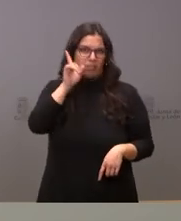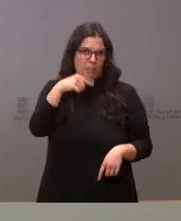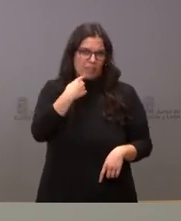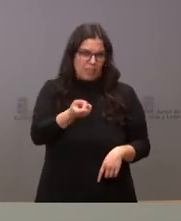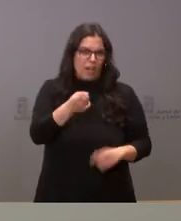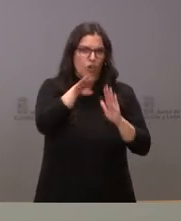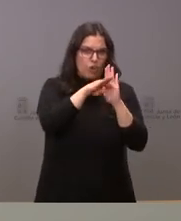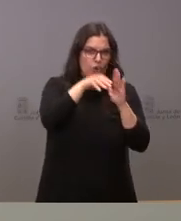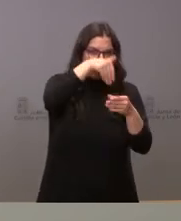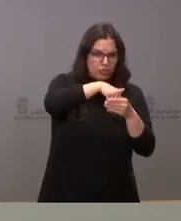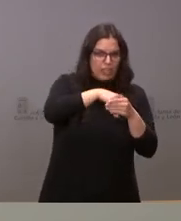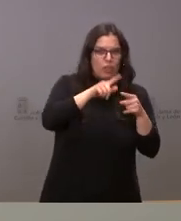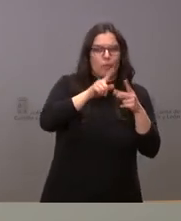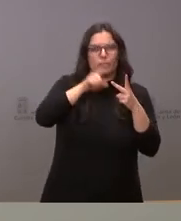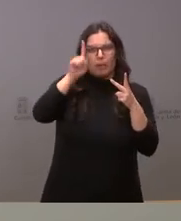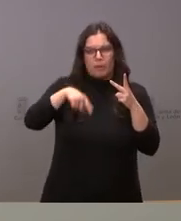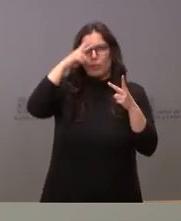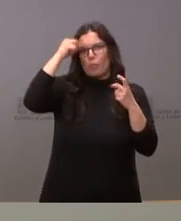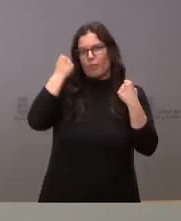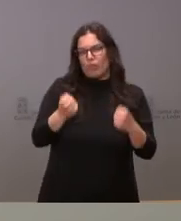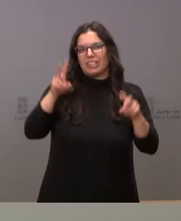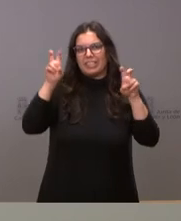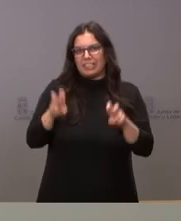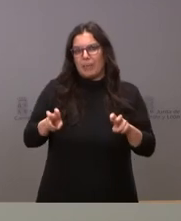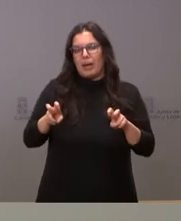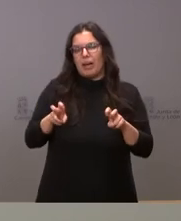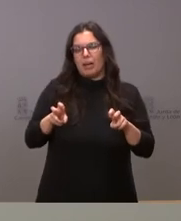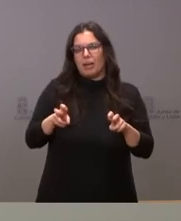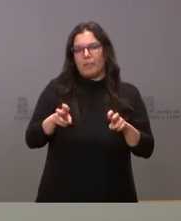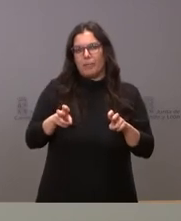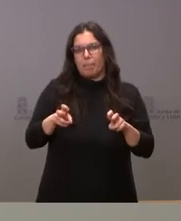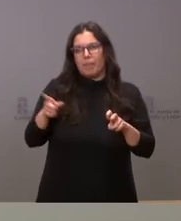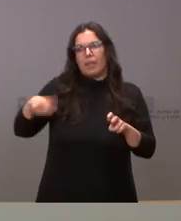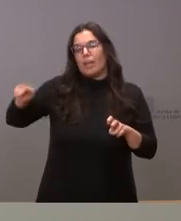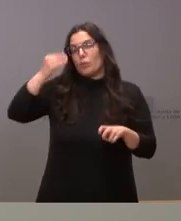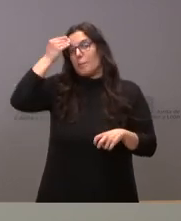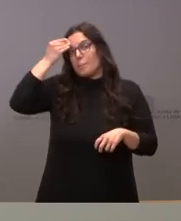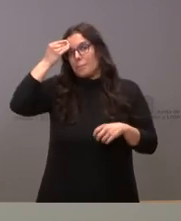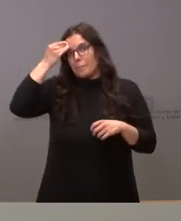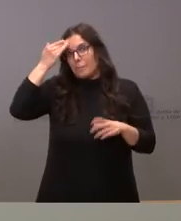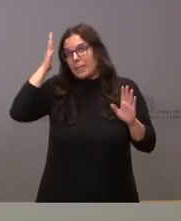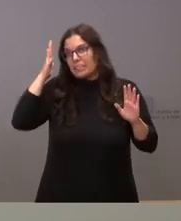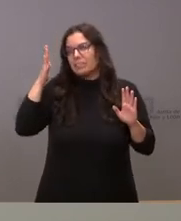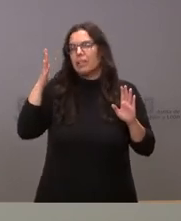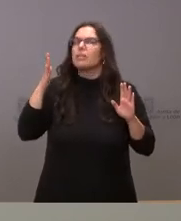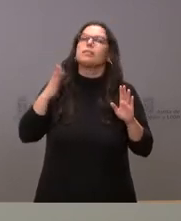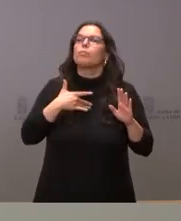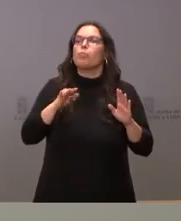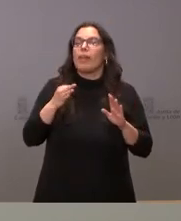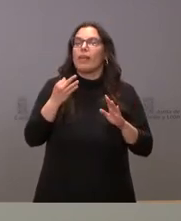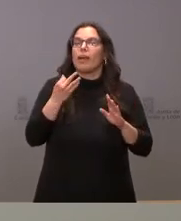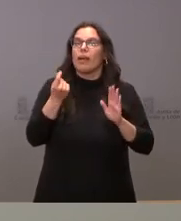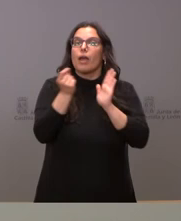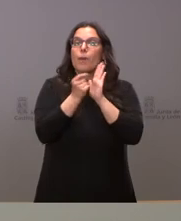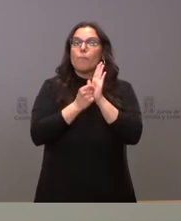pero nos preocupaba de forma muy especial también el hecho de que se plantee el desaparecer las